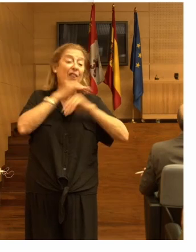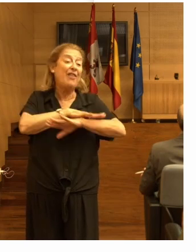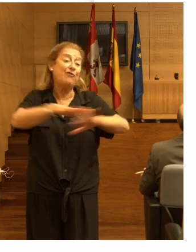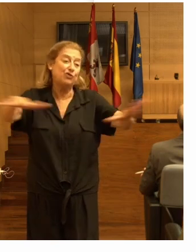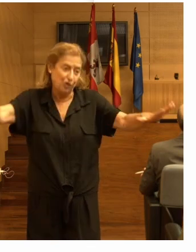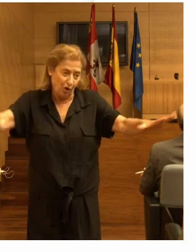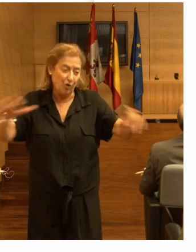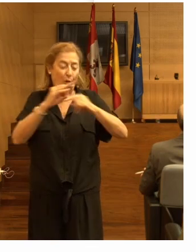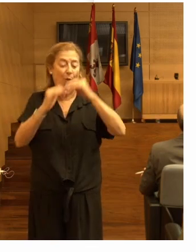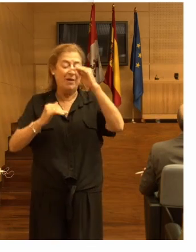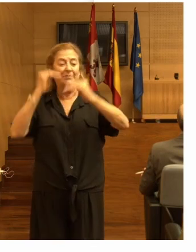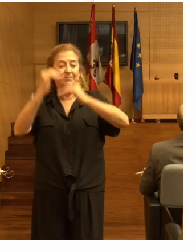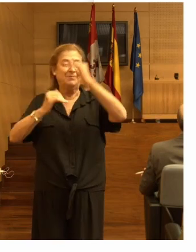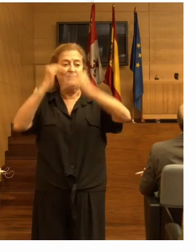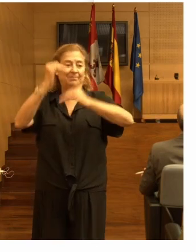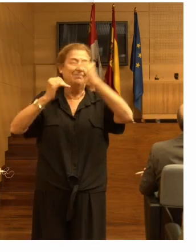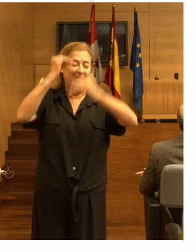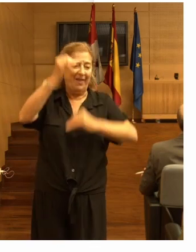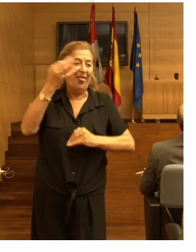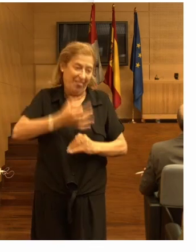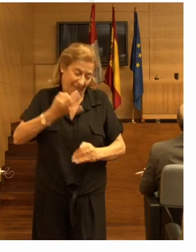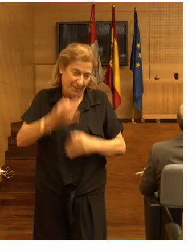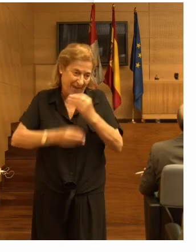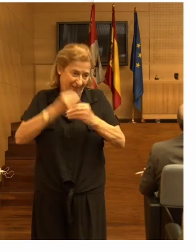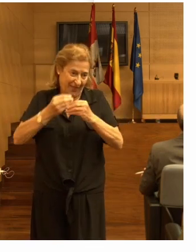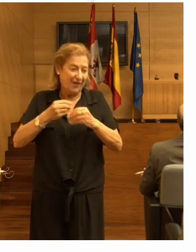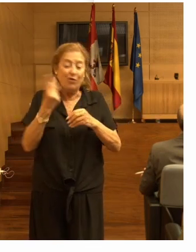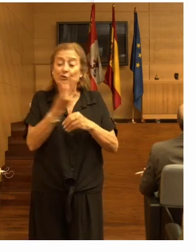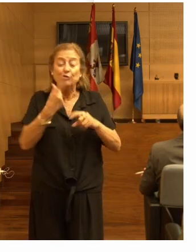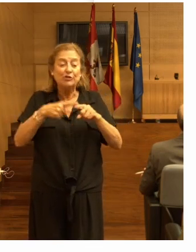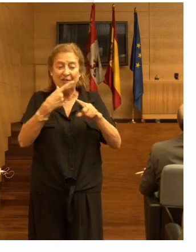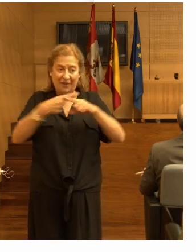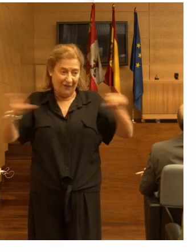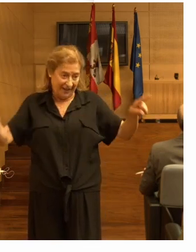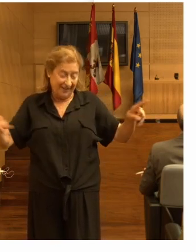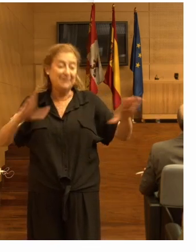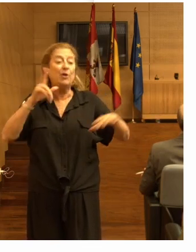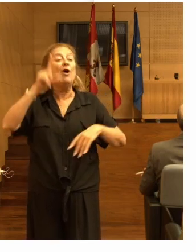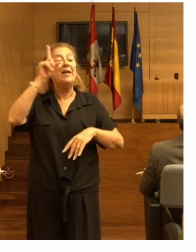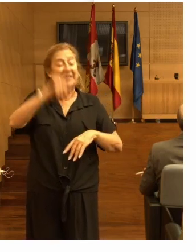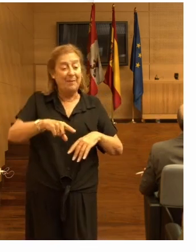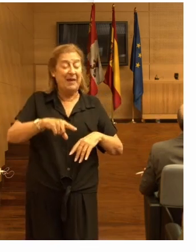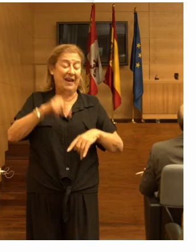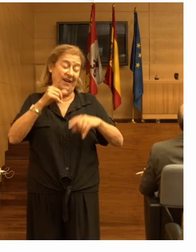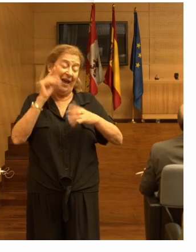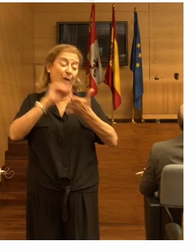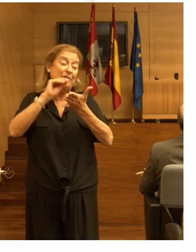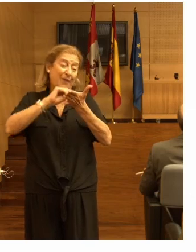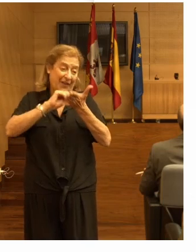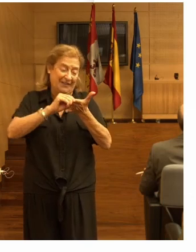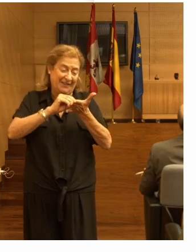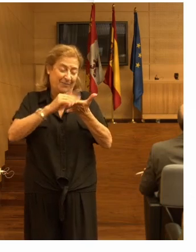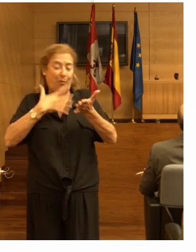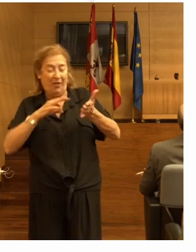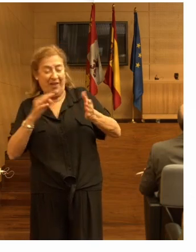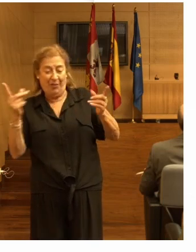escalado a nivel nacional, que es algo totalmente diferente. Espero que luego hablemos también de esto en el debate. Básicamente, cuando